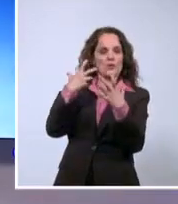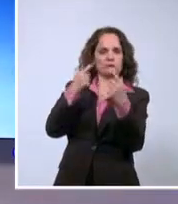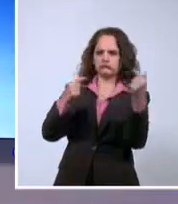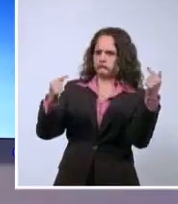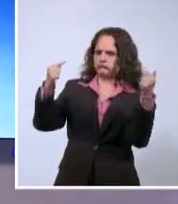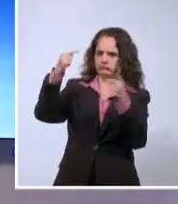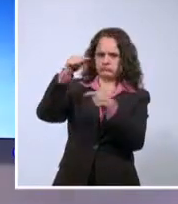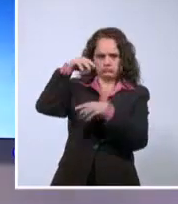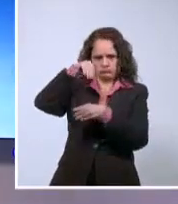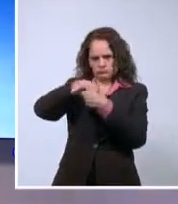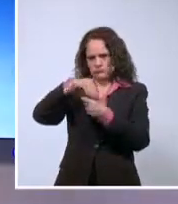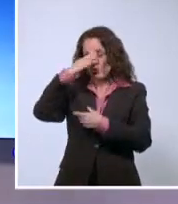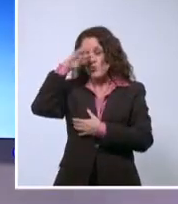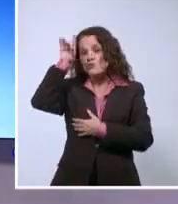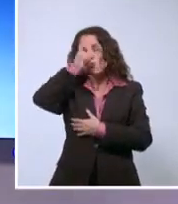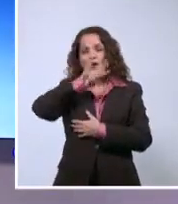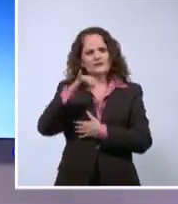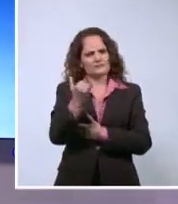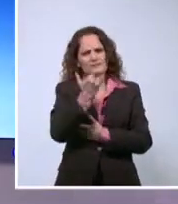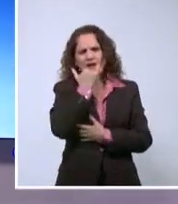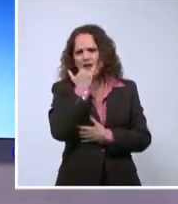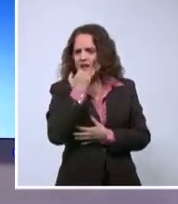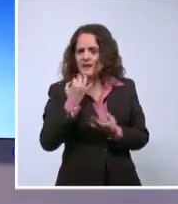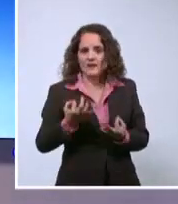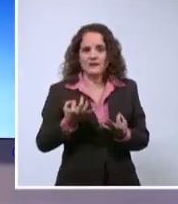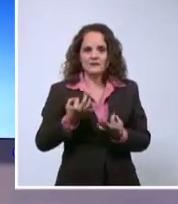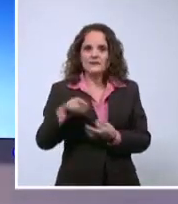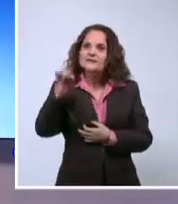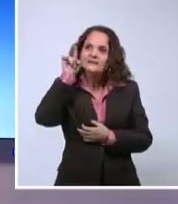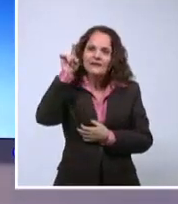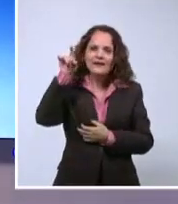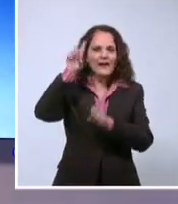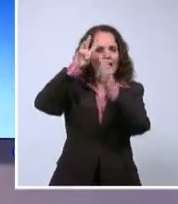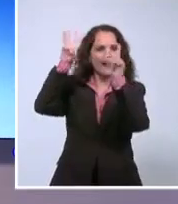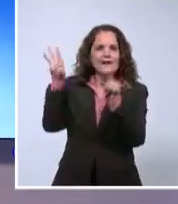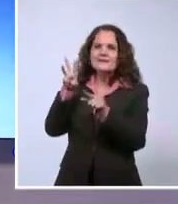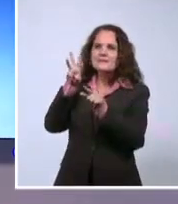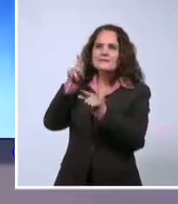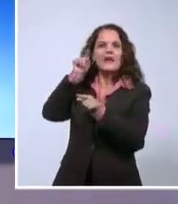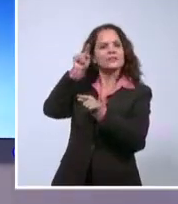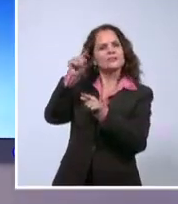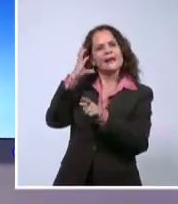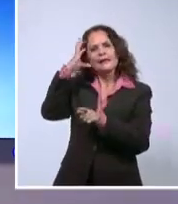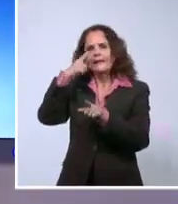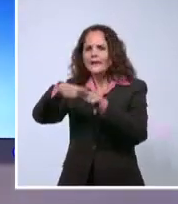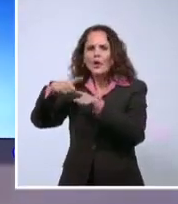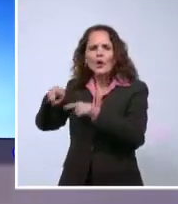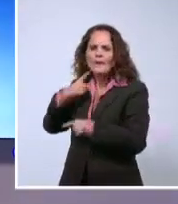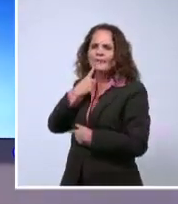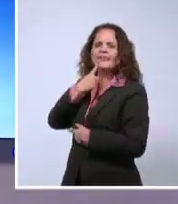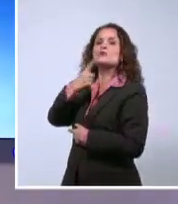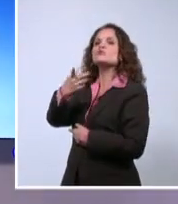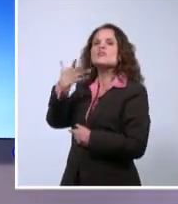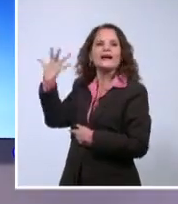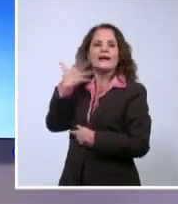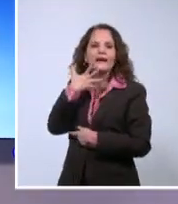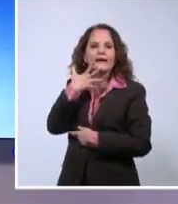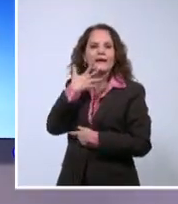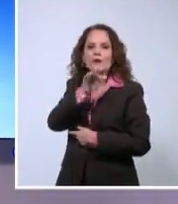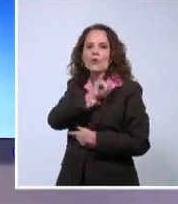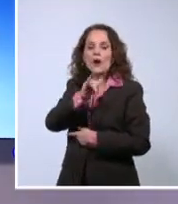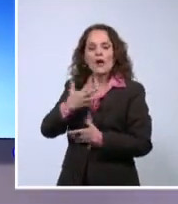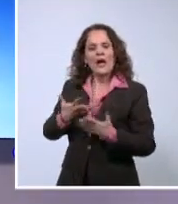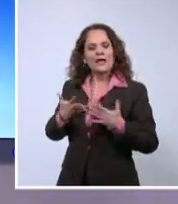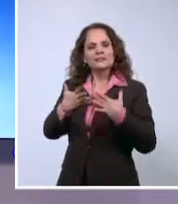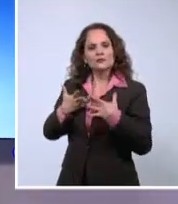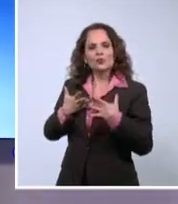alcance en Cuba, hacen mal cuando se ponen a la delantera en la batalla para denunciar, sí, para denunciar actitudes como las que